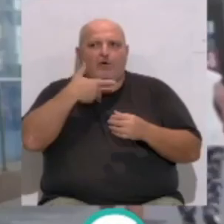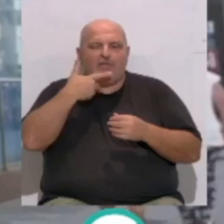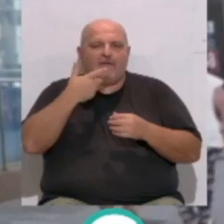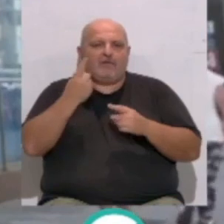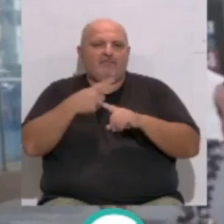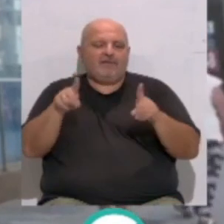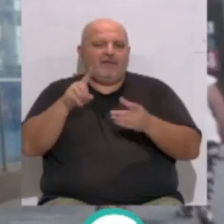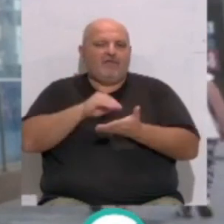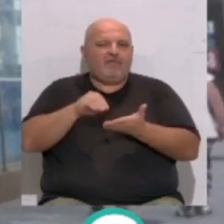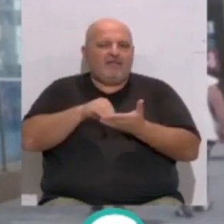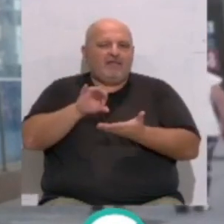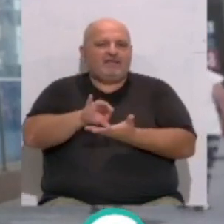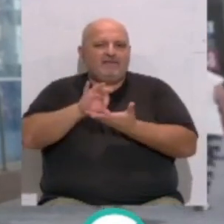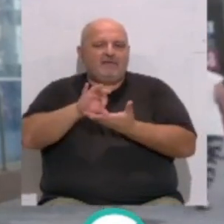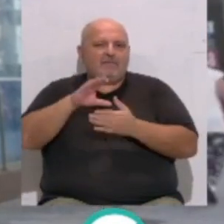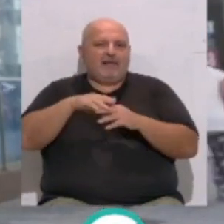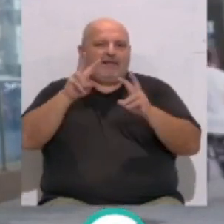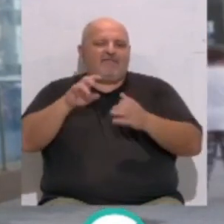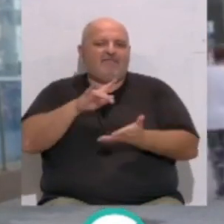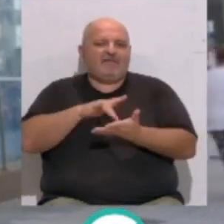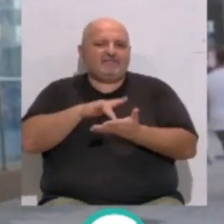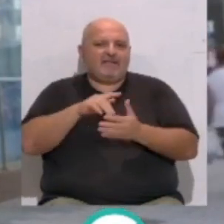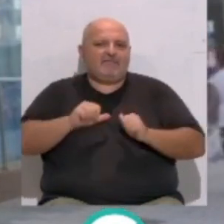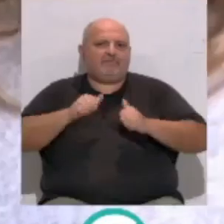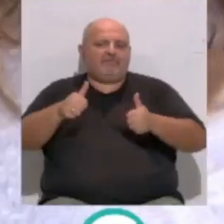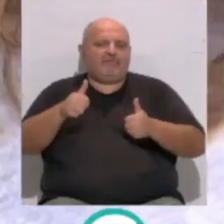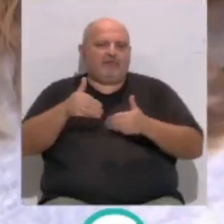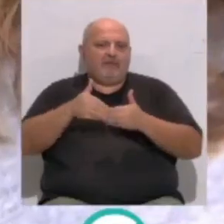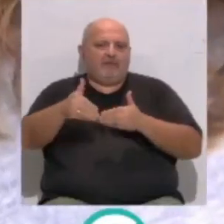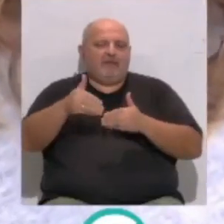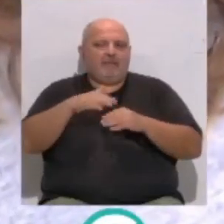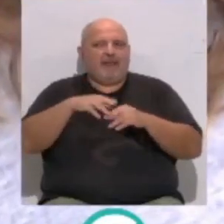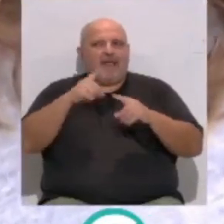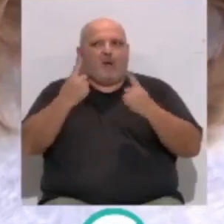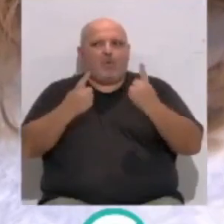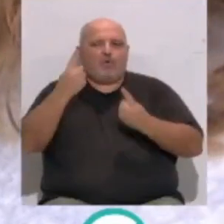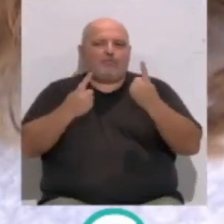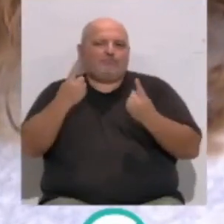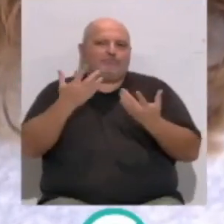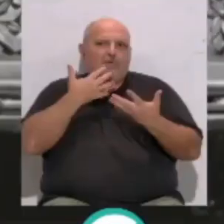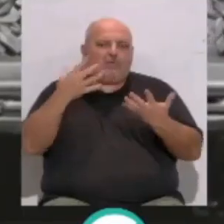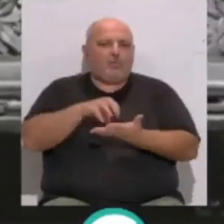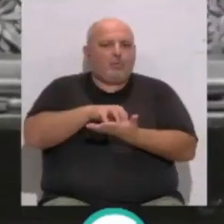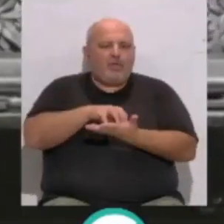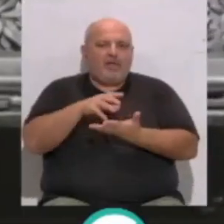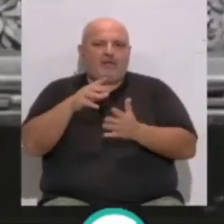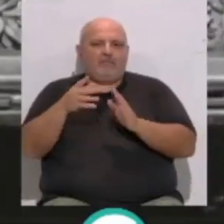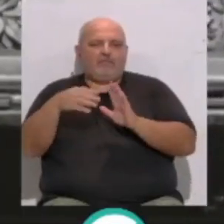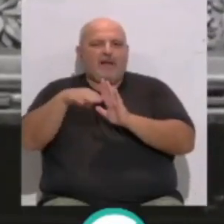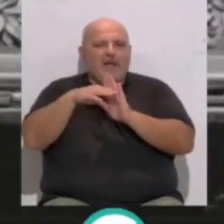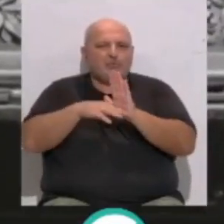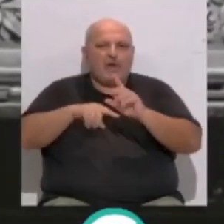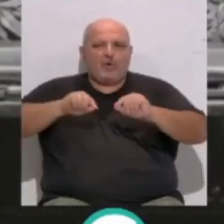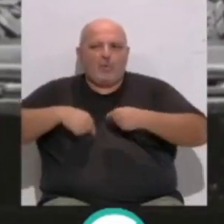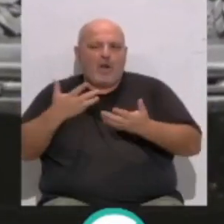distintas oficinas y servicios para poner fecha al inicio de la actividad y para tratar algunas cuestiones incluidas en las cláusulas sociales del